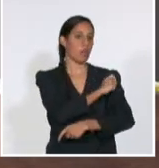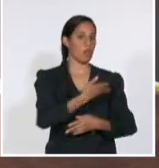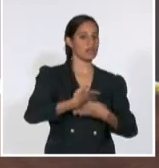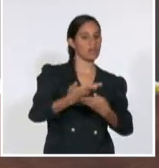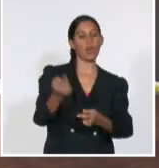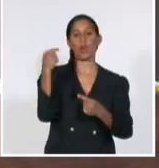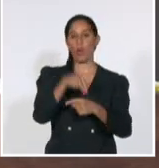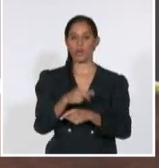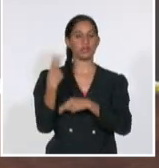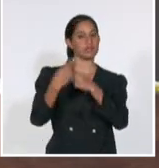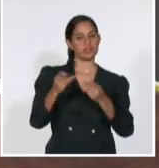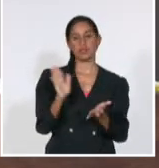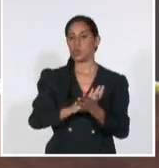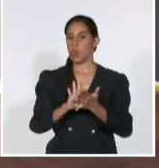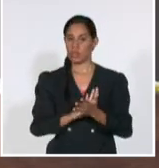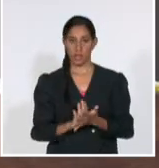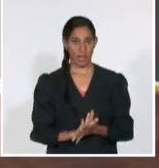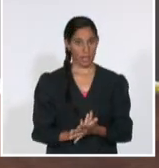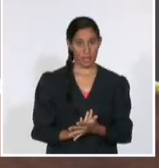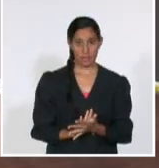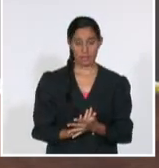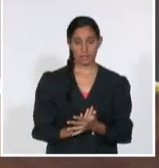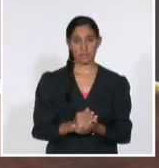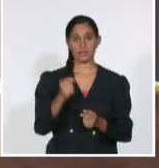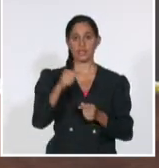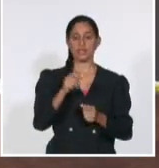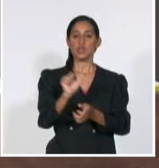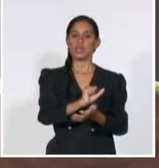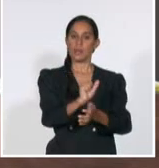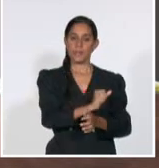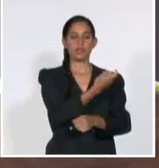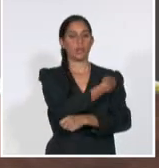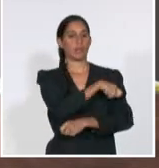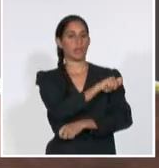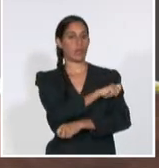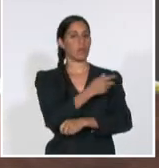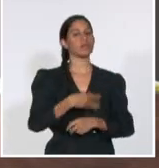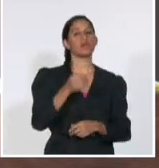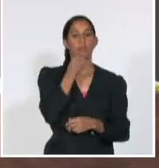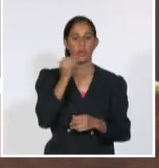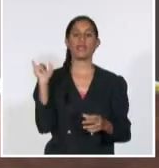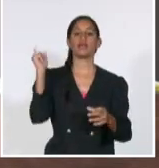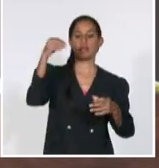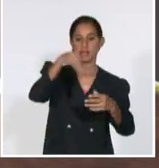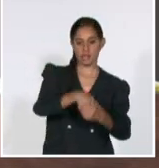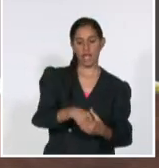haciendo. Y con esos servicios y producciones a la población se puede ingresar dinero.